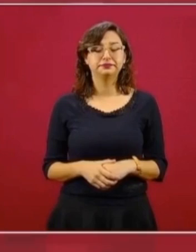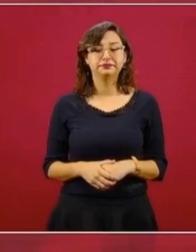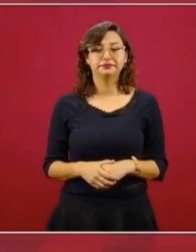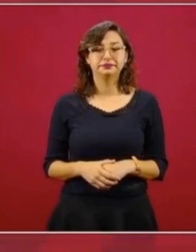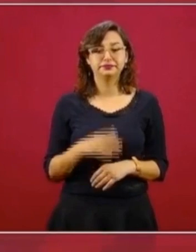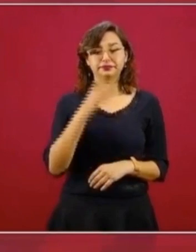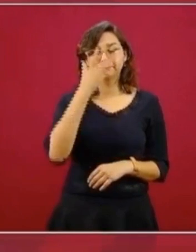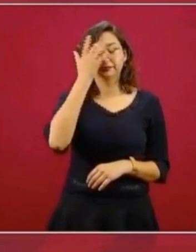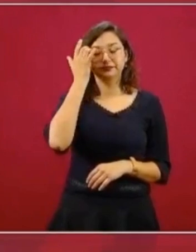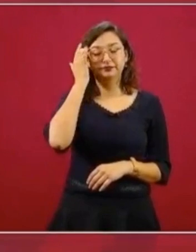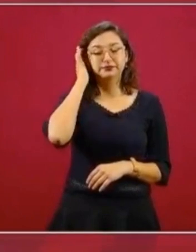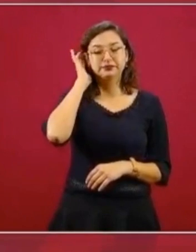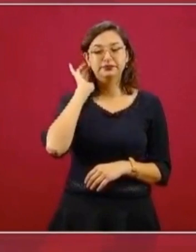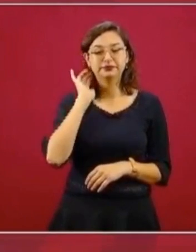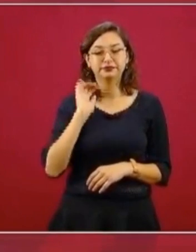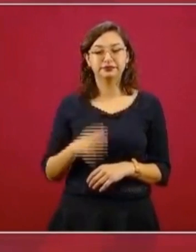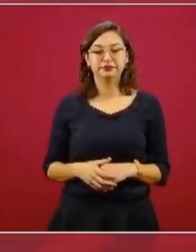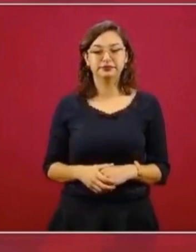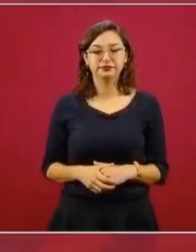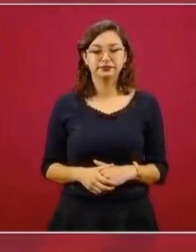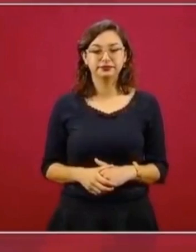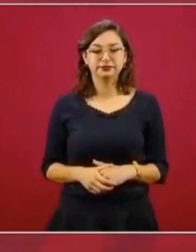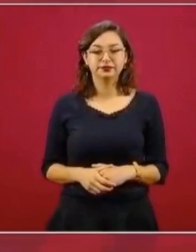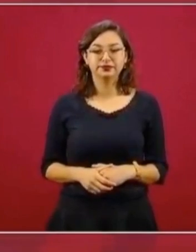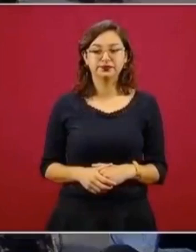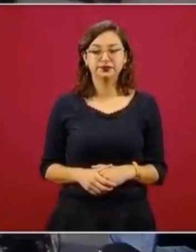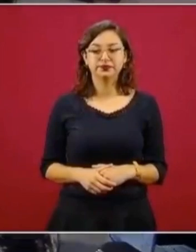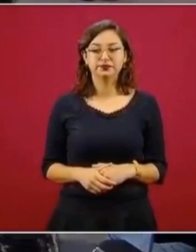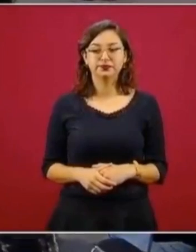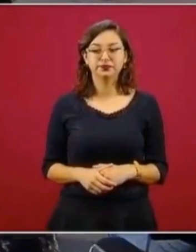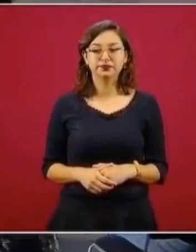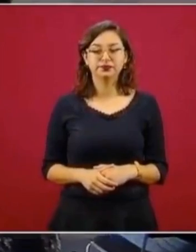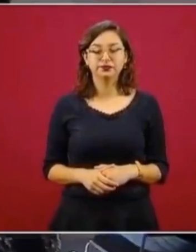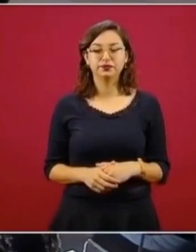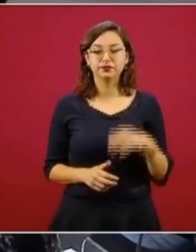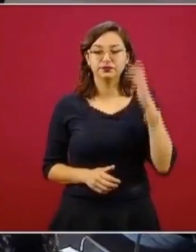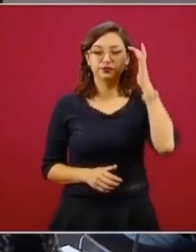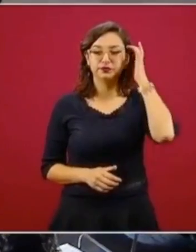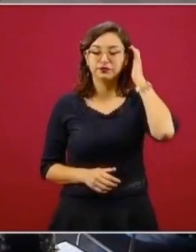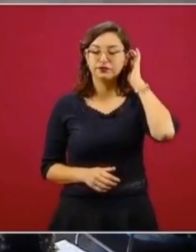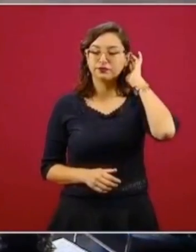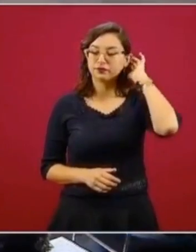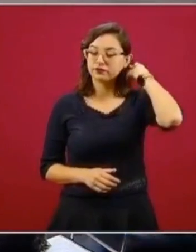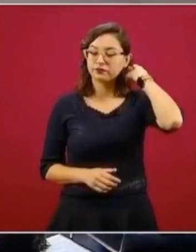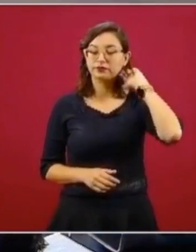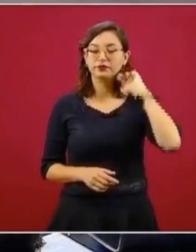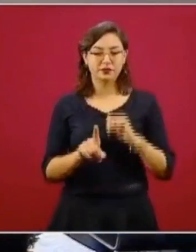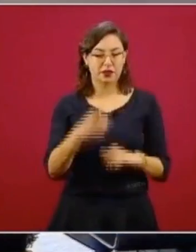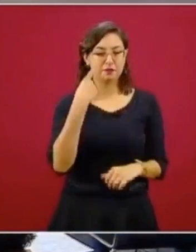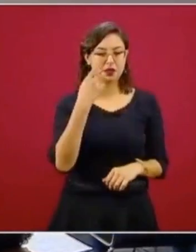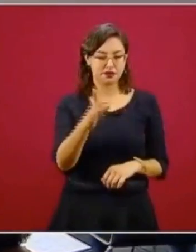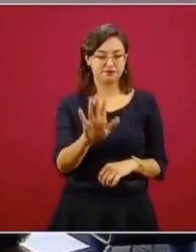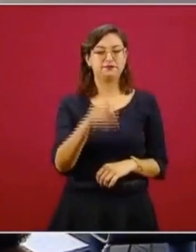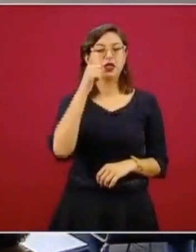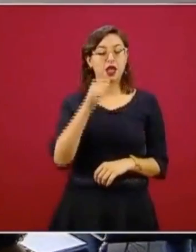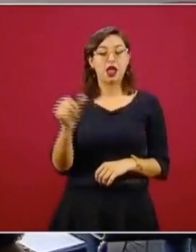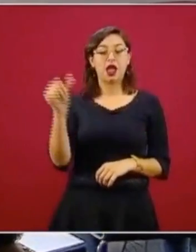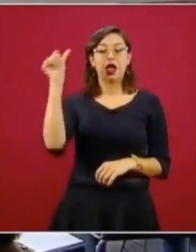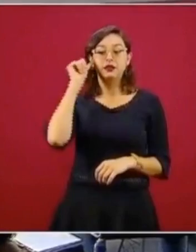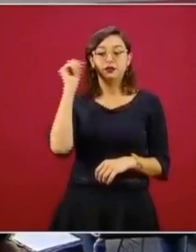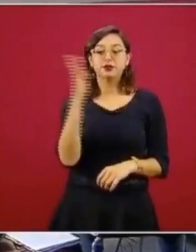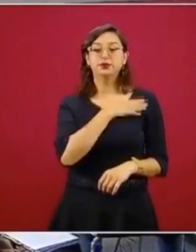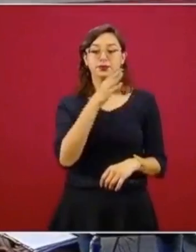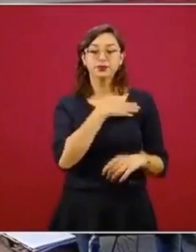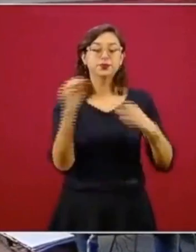se produjo ayer, una buena